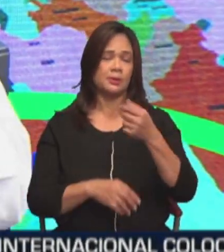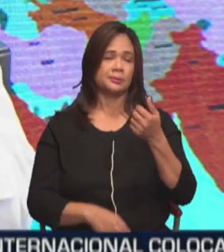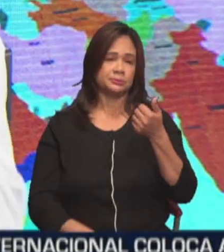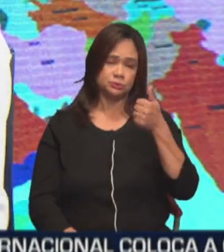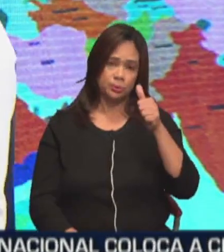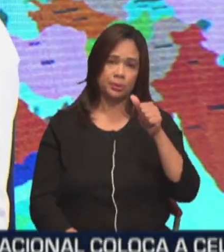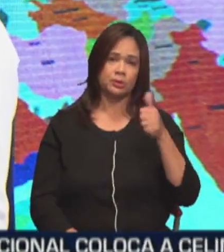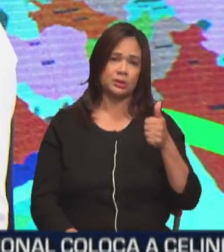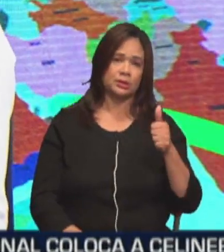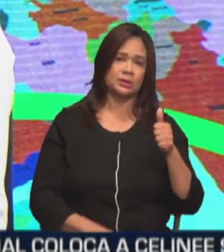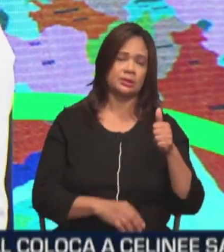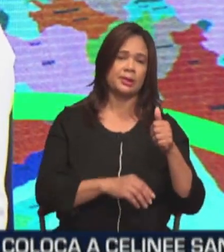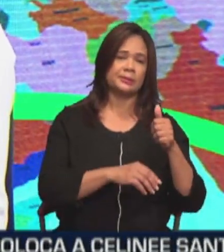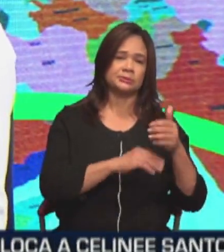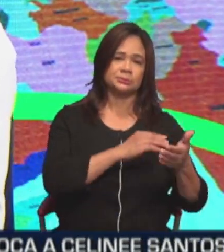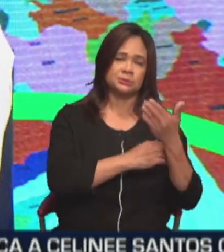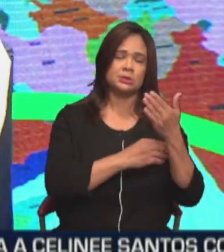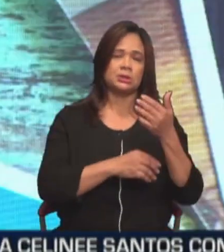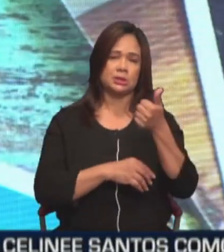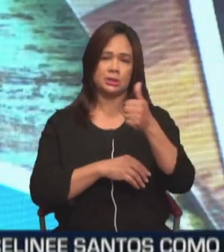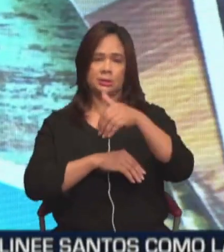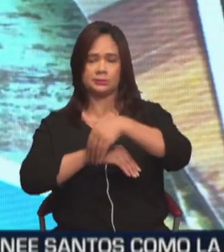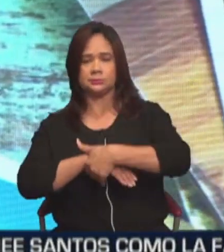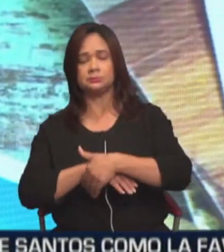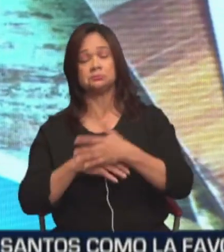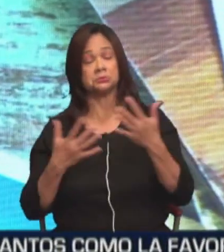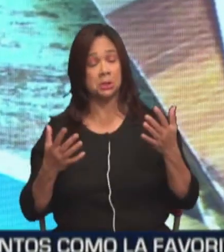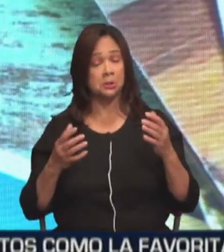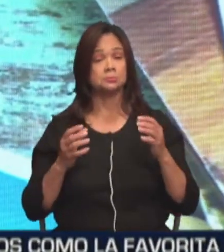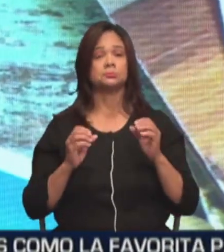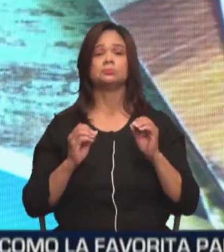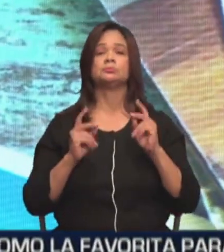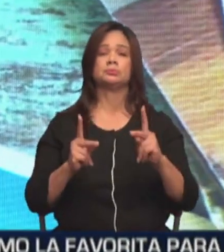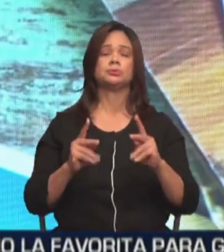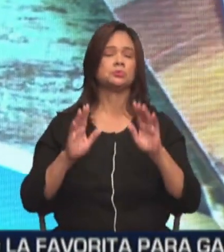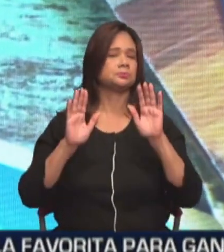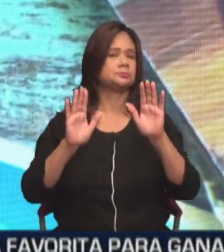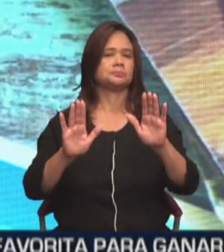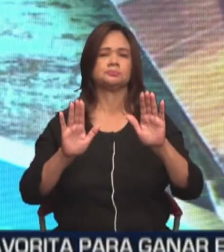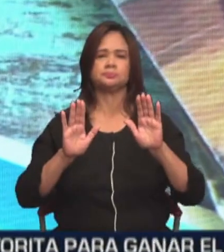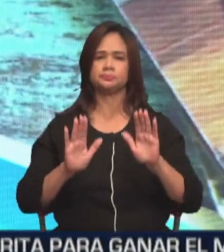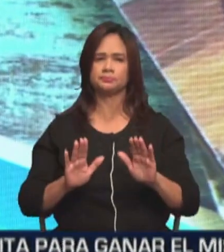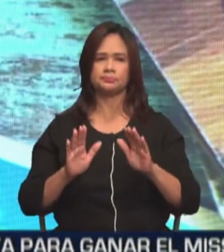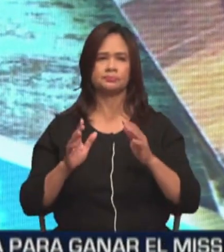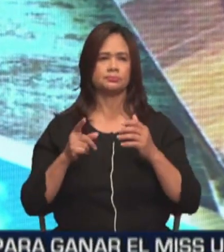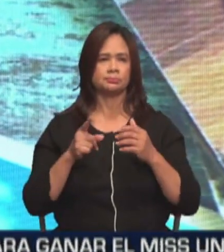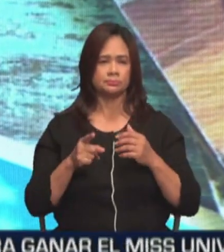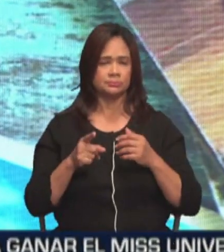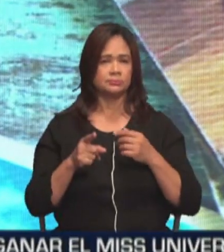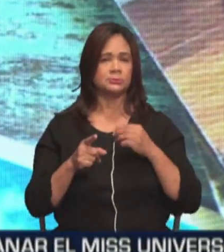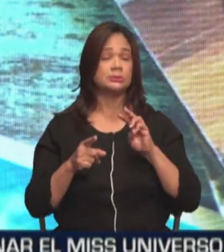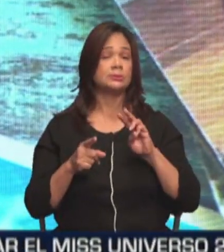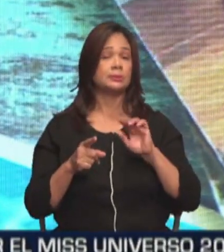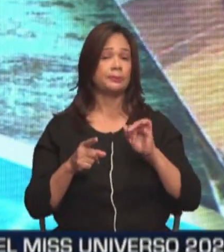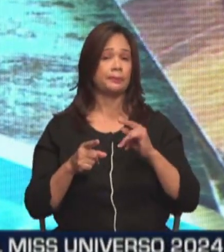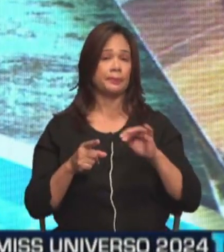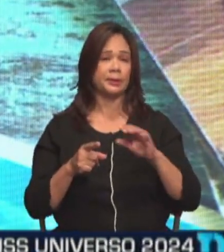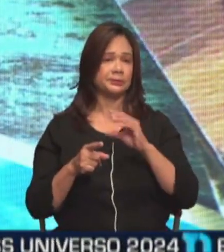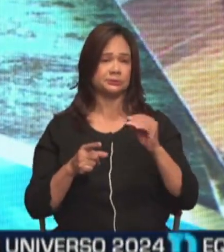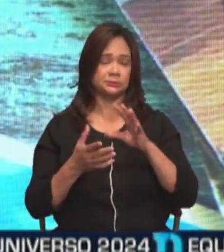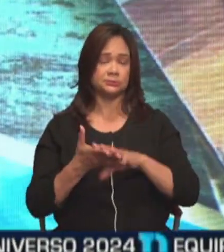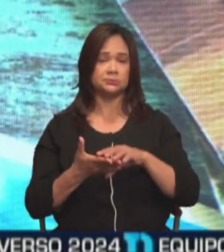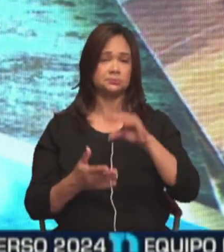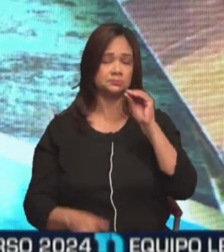Mañana es la inauguración. 10 mañana, 10 de la noche. Pues ya saben, tienen esta oportunidad maravillosa. Decía Miguel que algo de lo que hemos